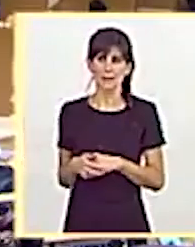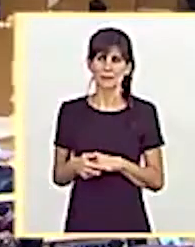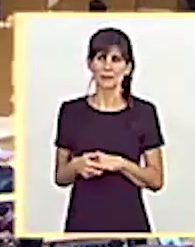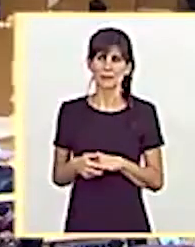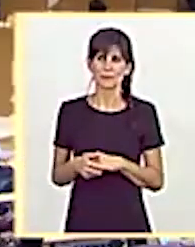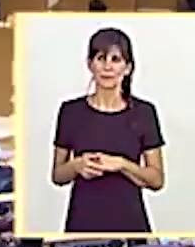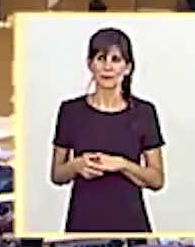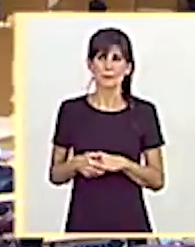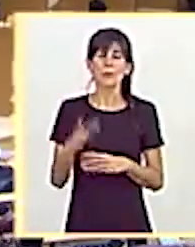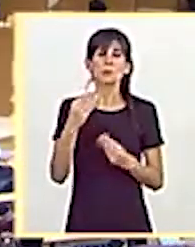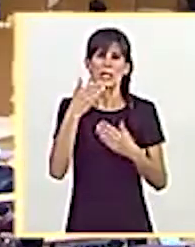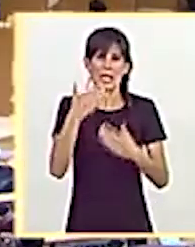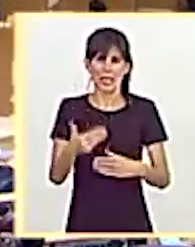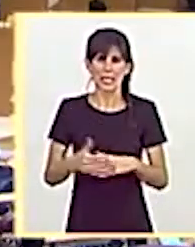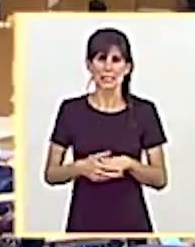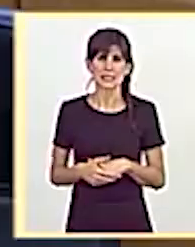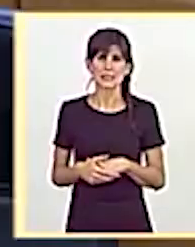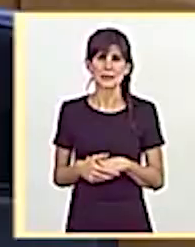Sí, muchas gracias.